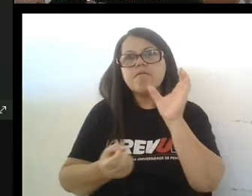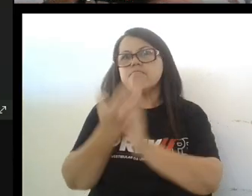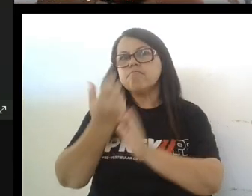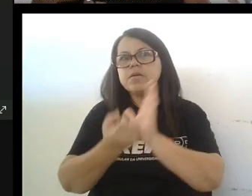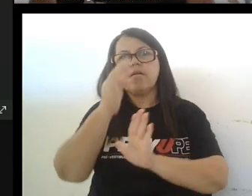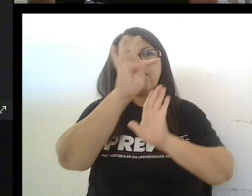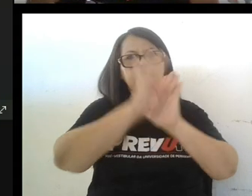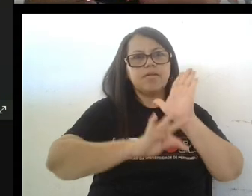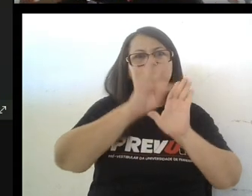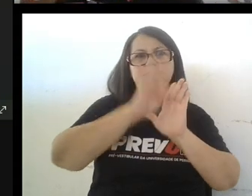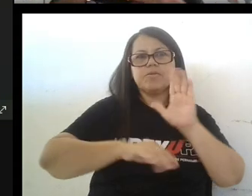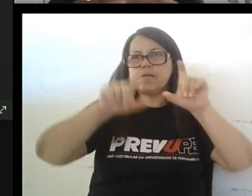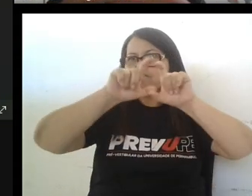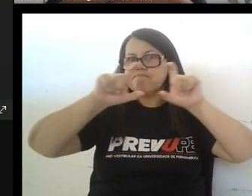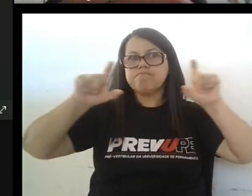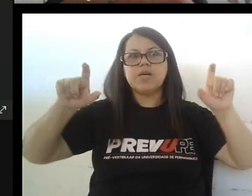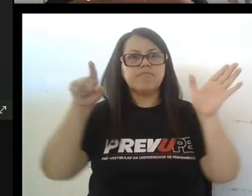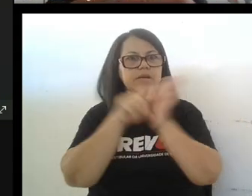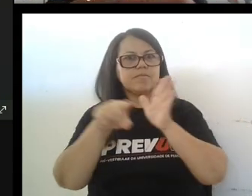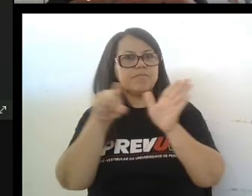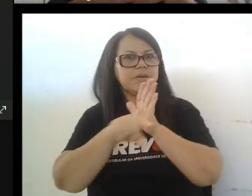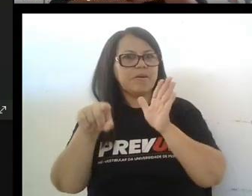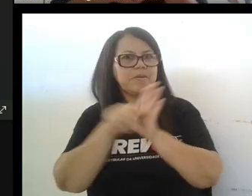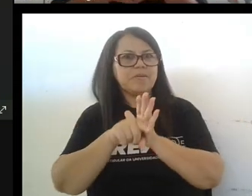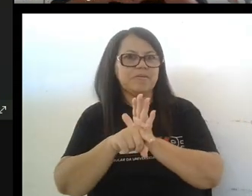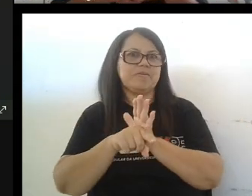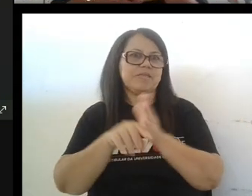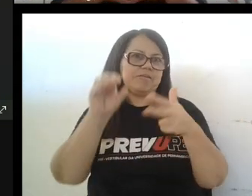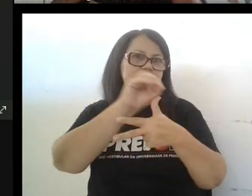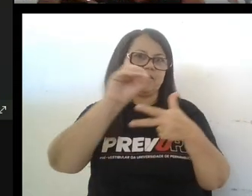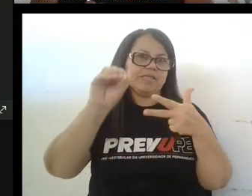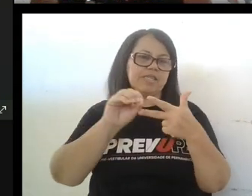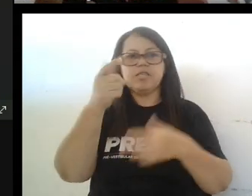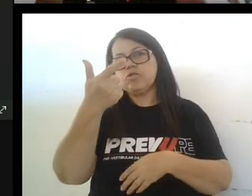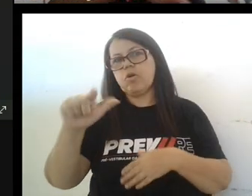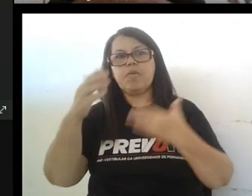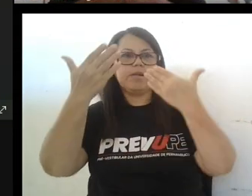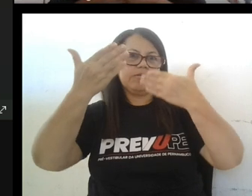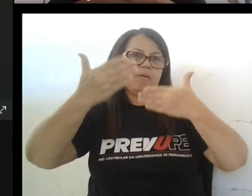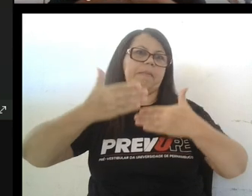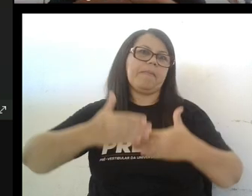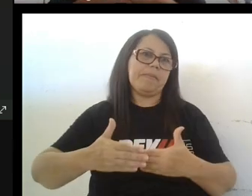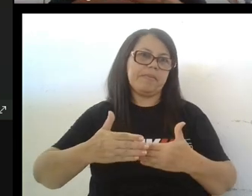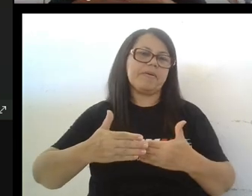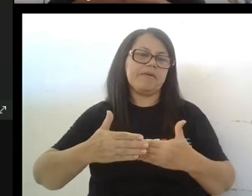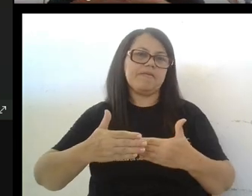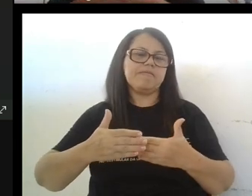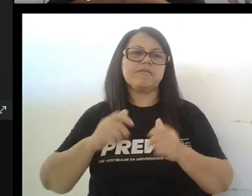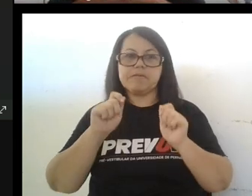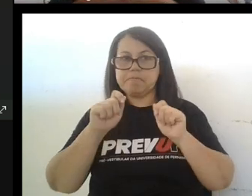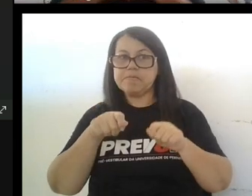textos en los enunciados de las cuestiones del examen del ENEM y de otros exámenes que